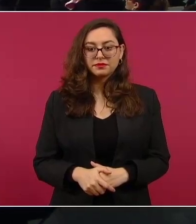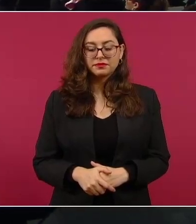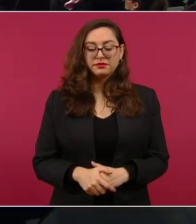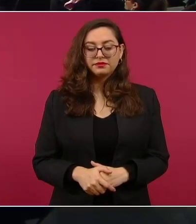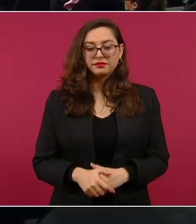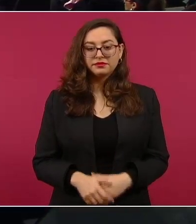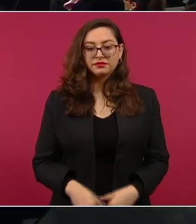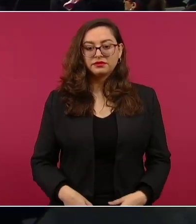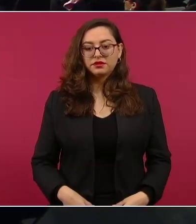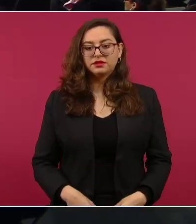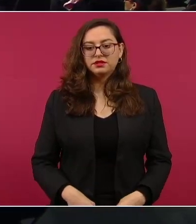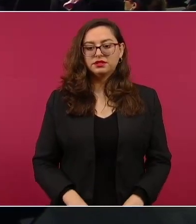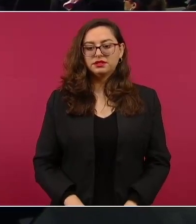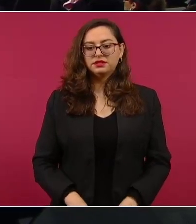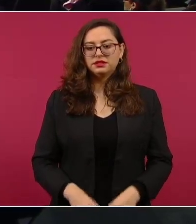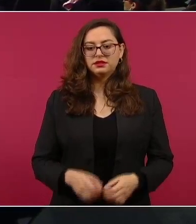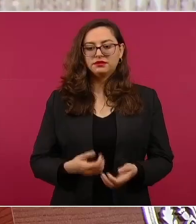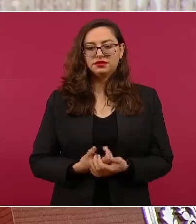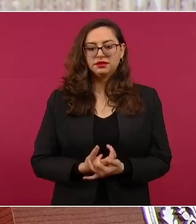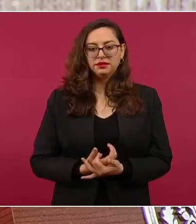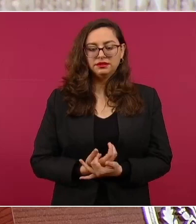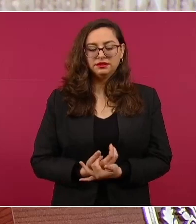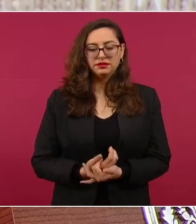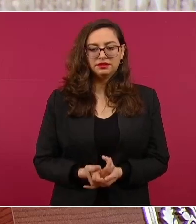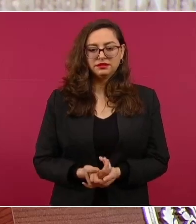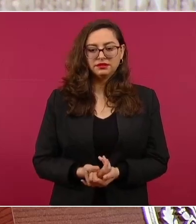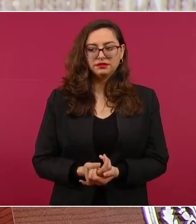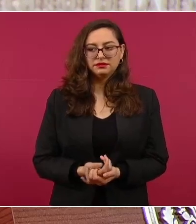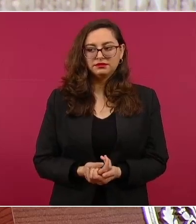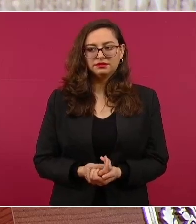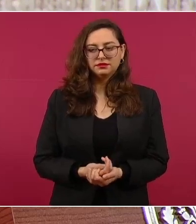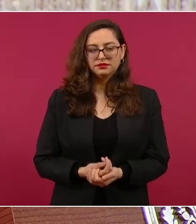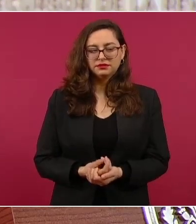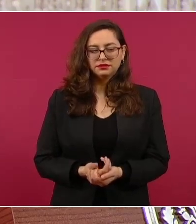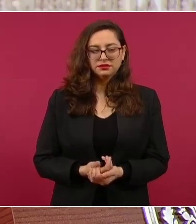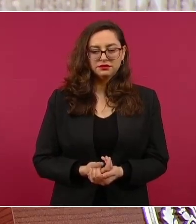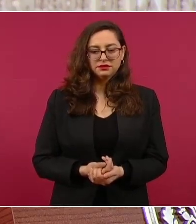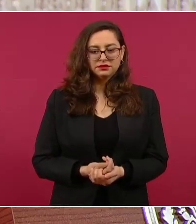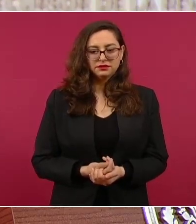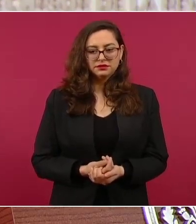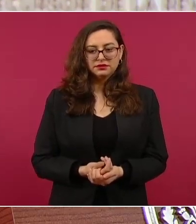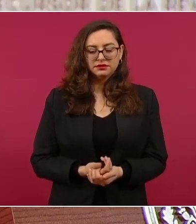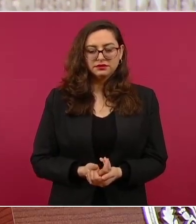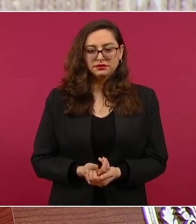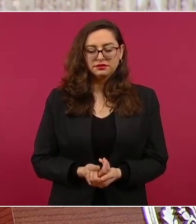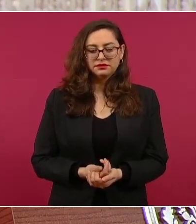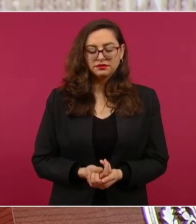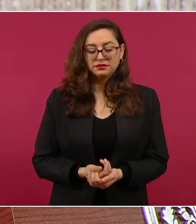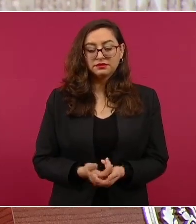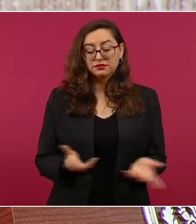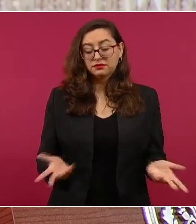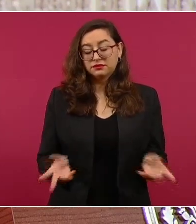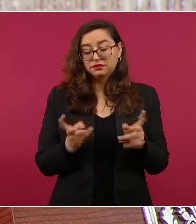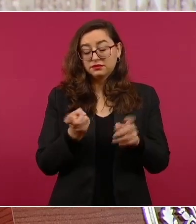Aquí sí, pero el asunto es lo de Estados Unidos.